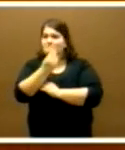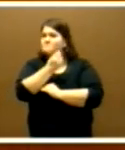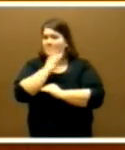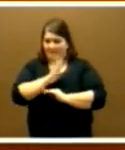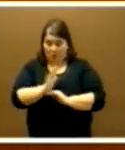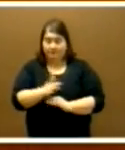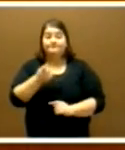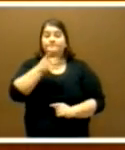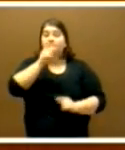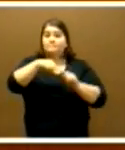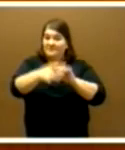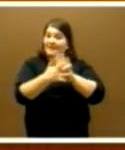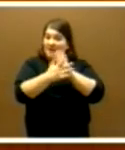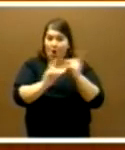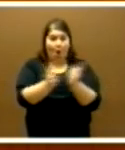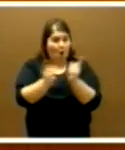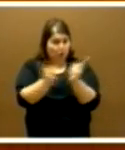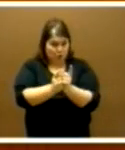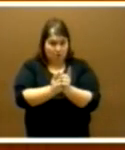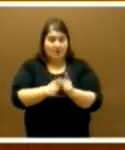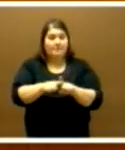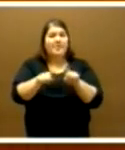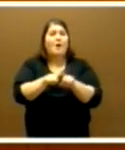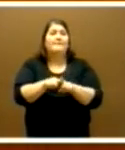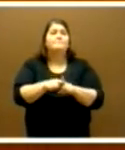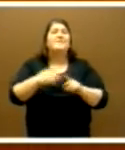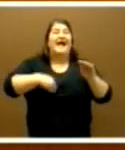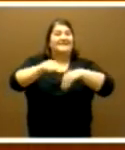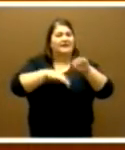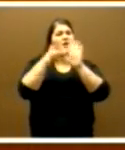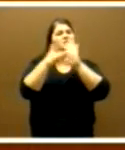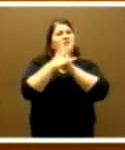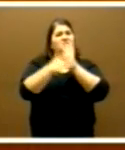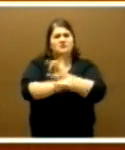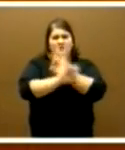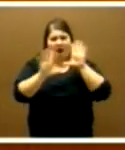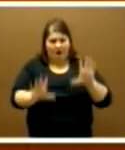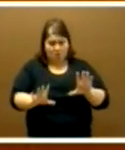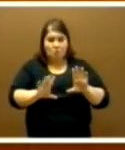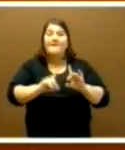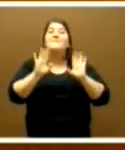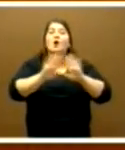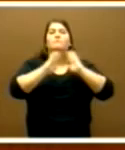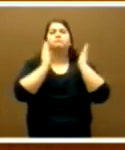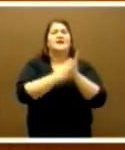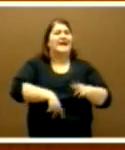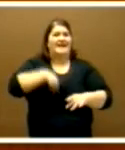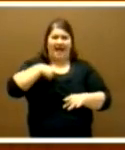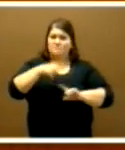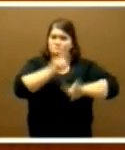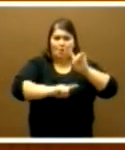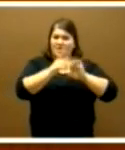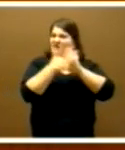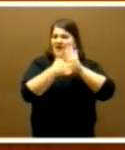A continuación, explicaré brevemente el innovador planteamiento de esta estrategia desde un abordaje global de la problemática